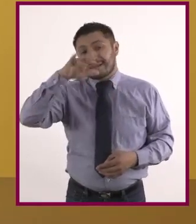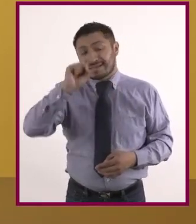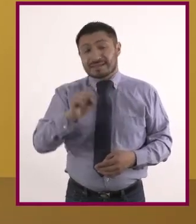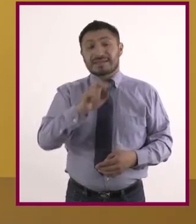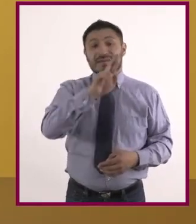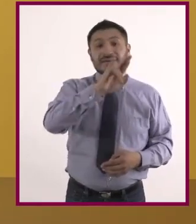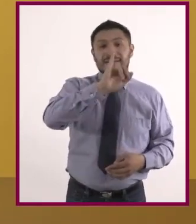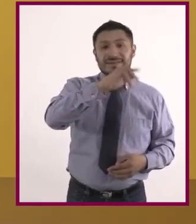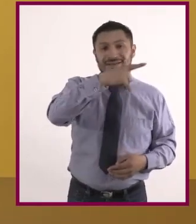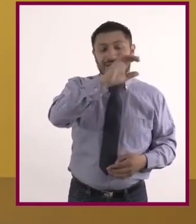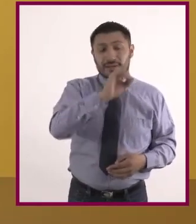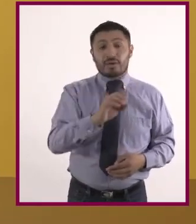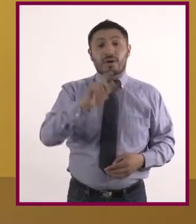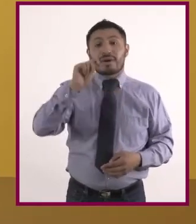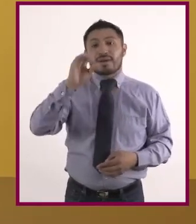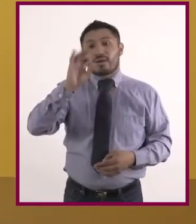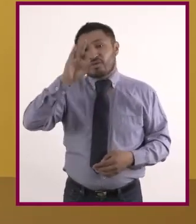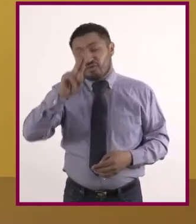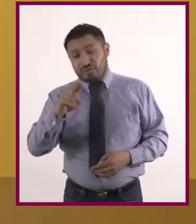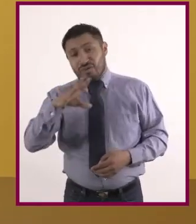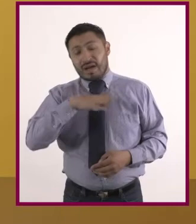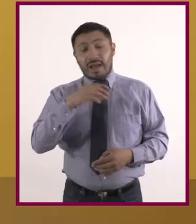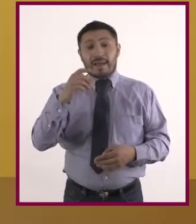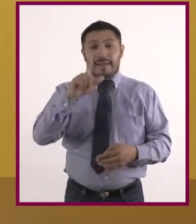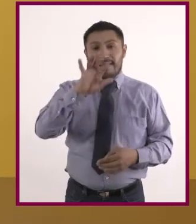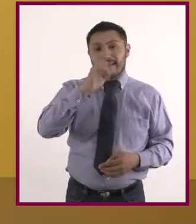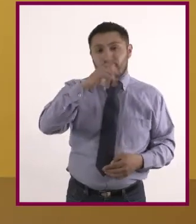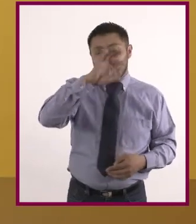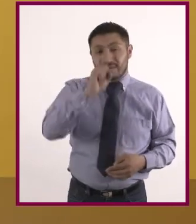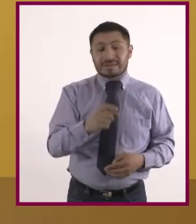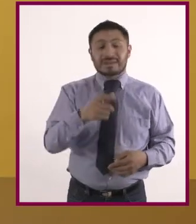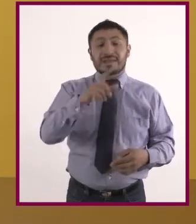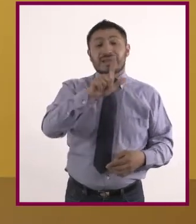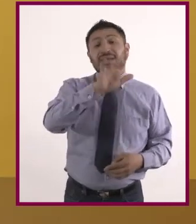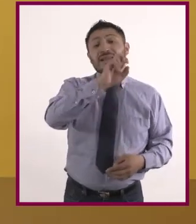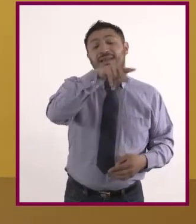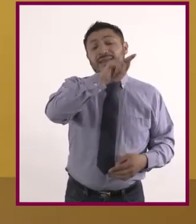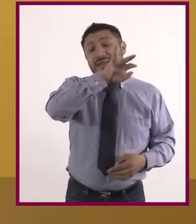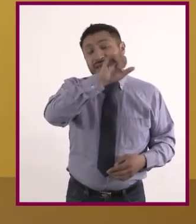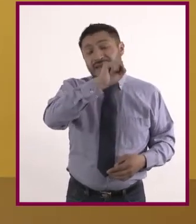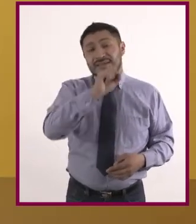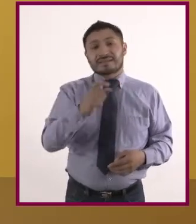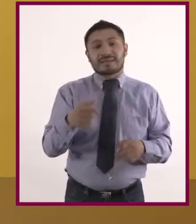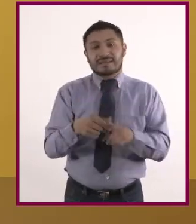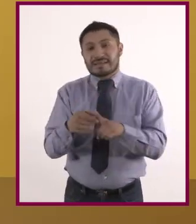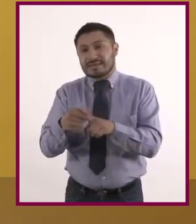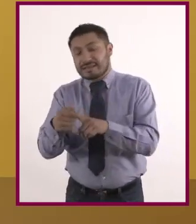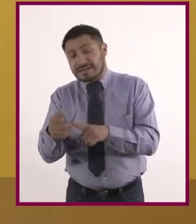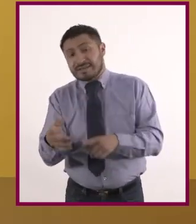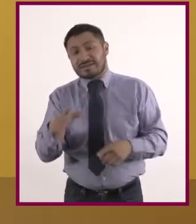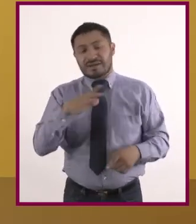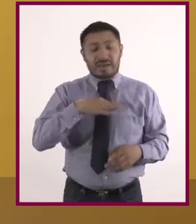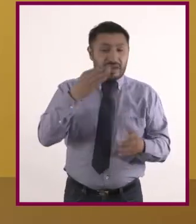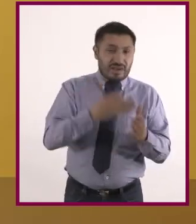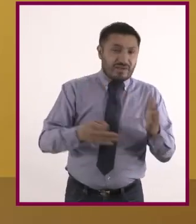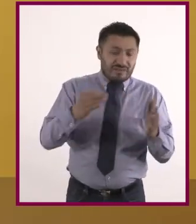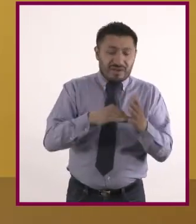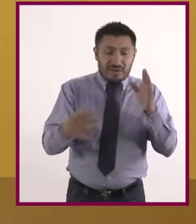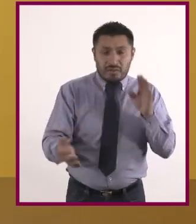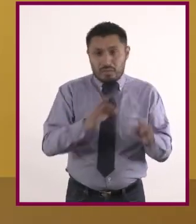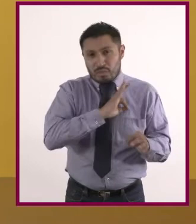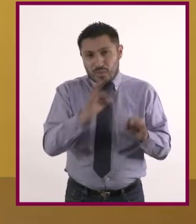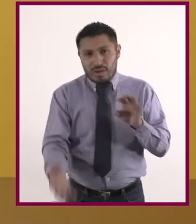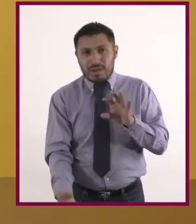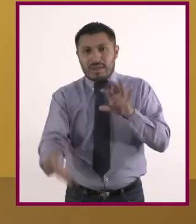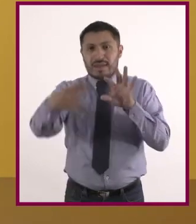tofu. Las legumbres que carecen de algún aminoácido como las lentejas y los guisantes que carecen de metionina se pueden combinar en la